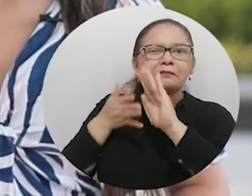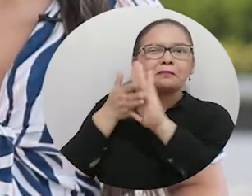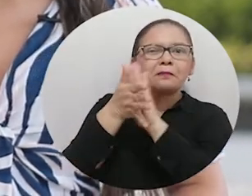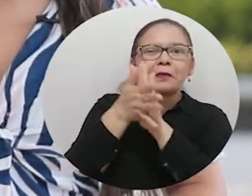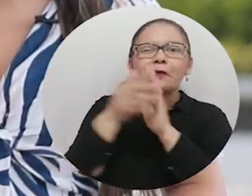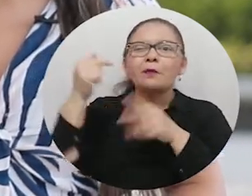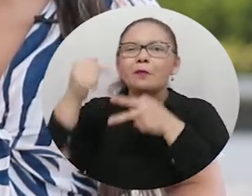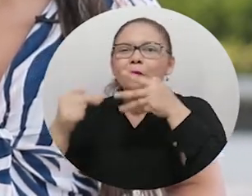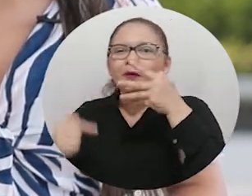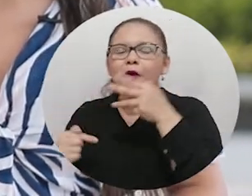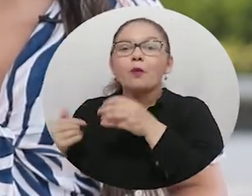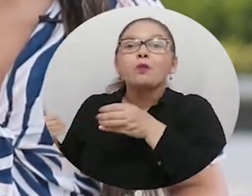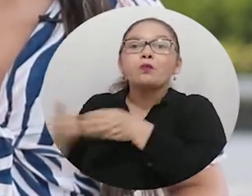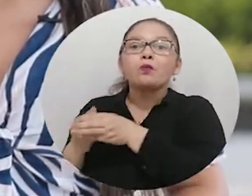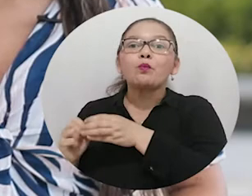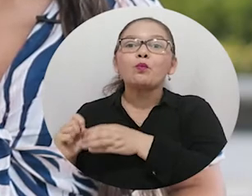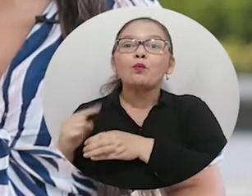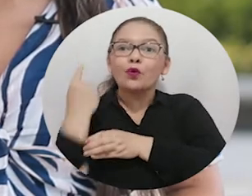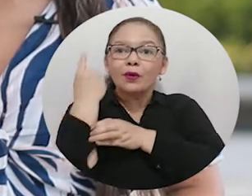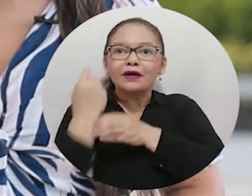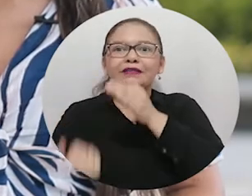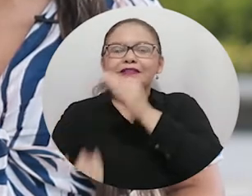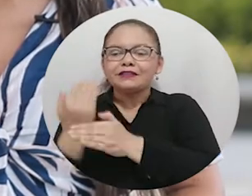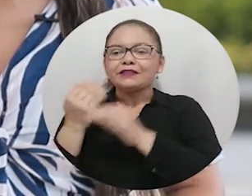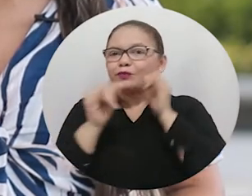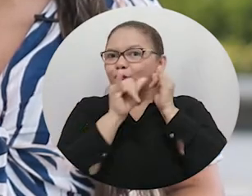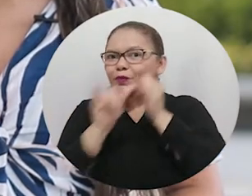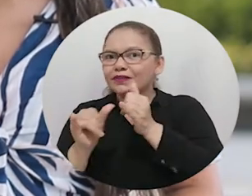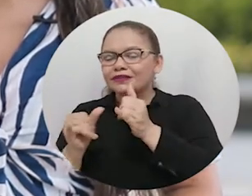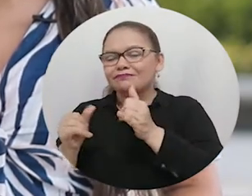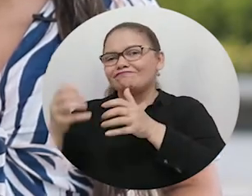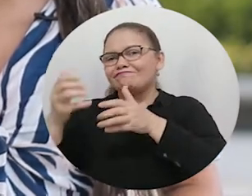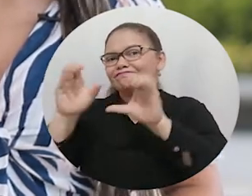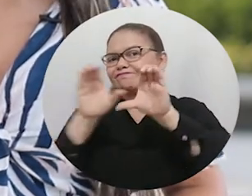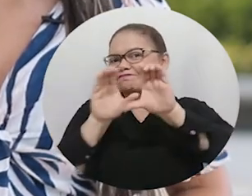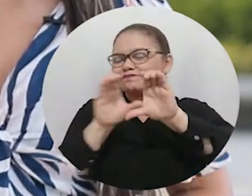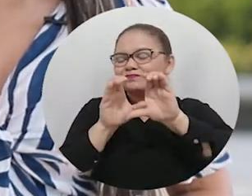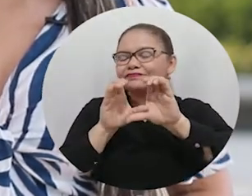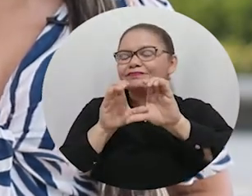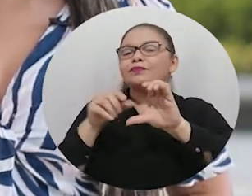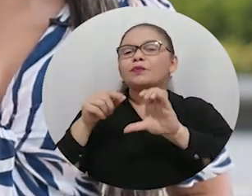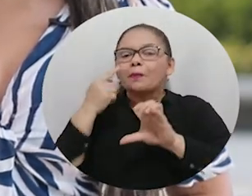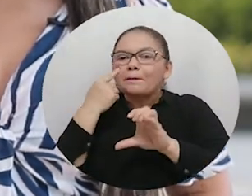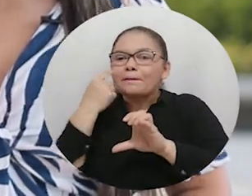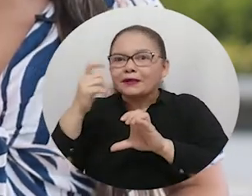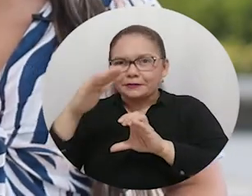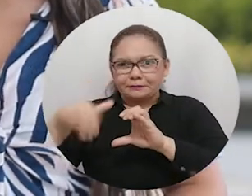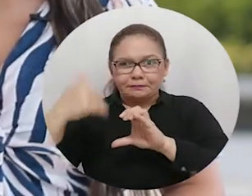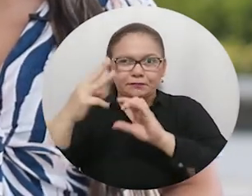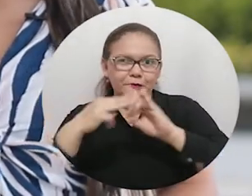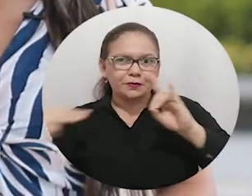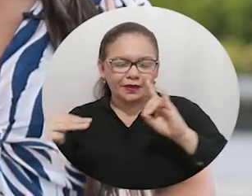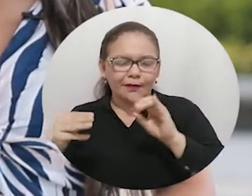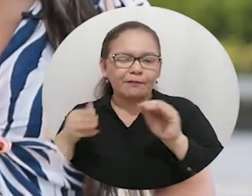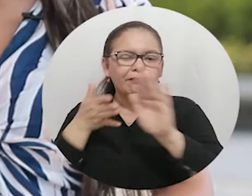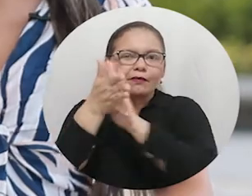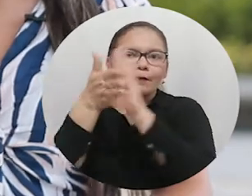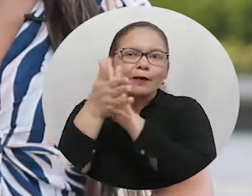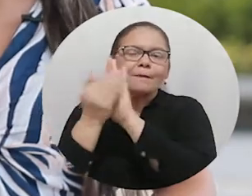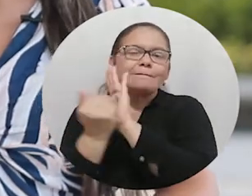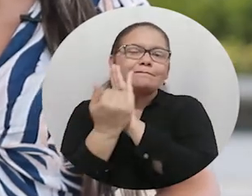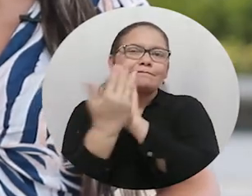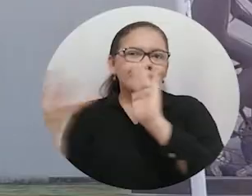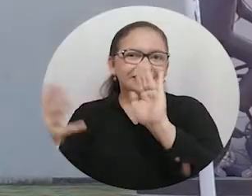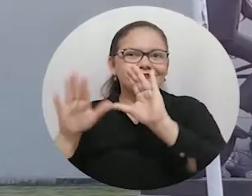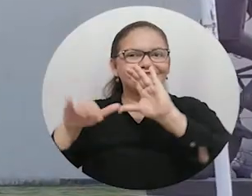detalles sobre la nueva asociación de estudiantes del programa de Ingeniería de Sistemas. Ya regresamos con más sobre Unimactalena, aquí en el